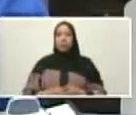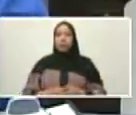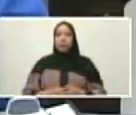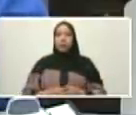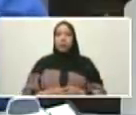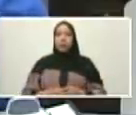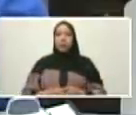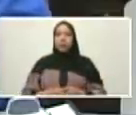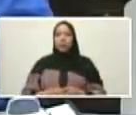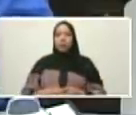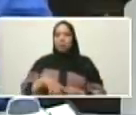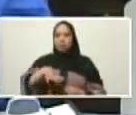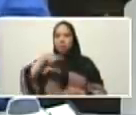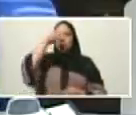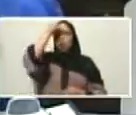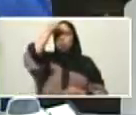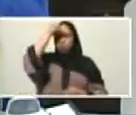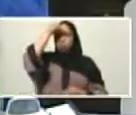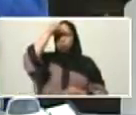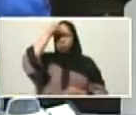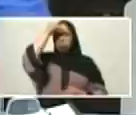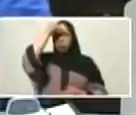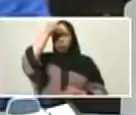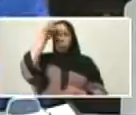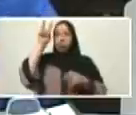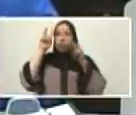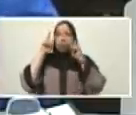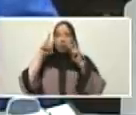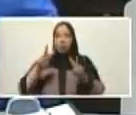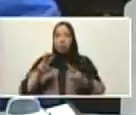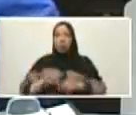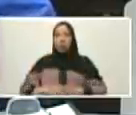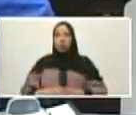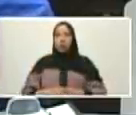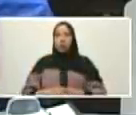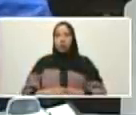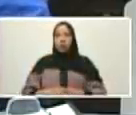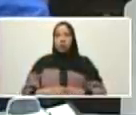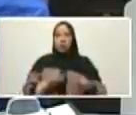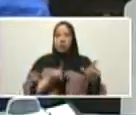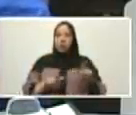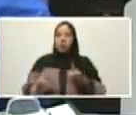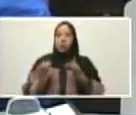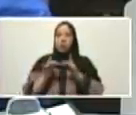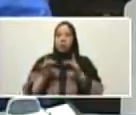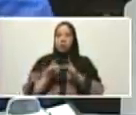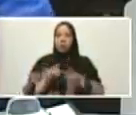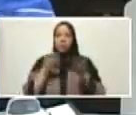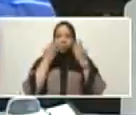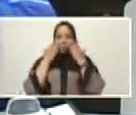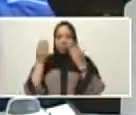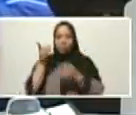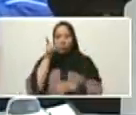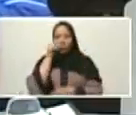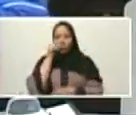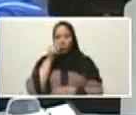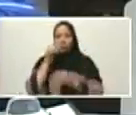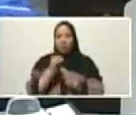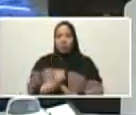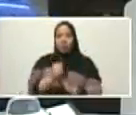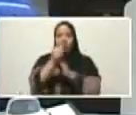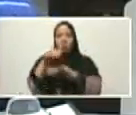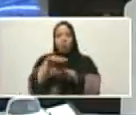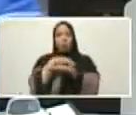para poder entender lo que vamos a ver allá tenemos el pase con Luis José Marcano joven líder y